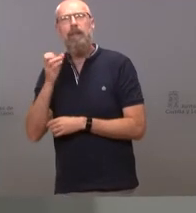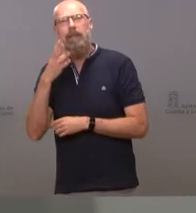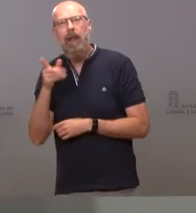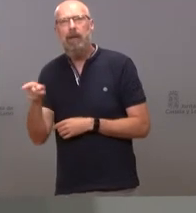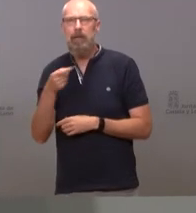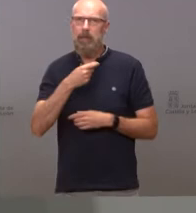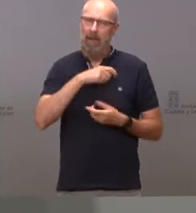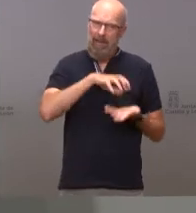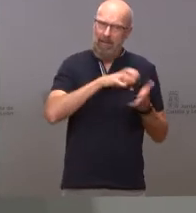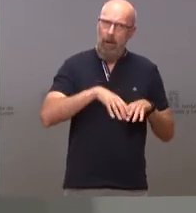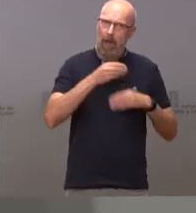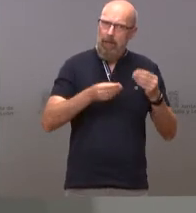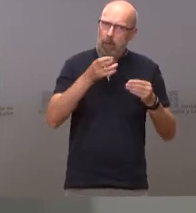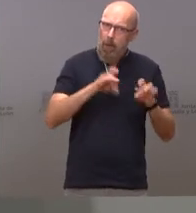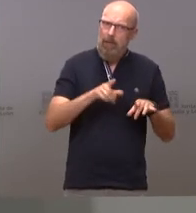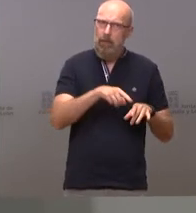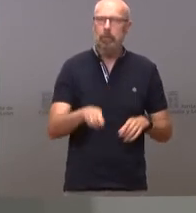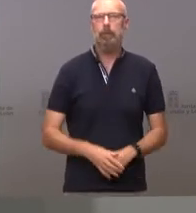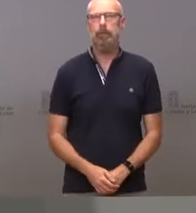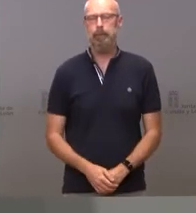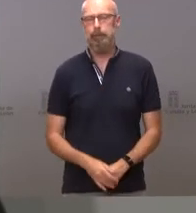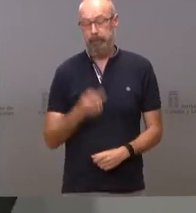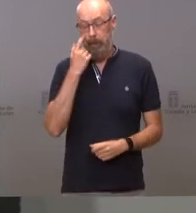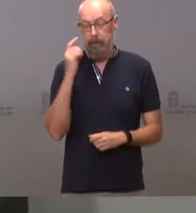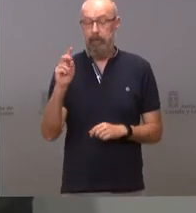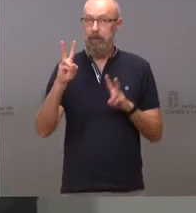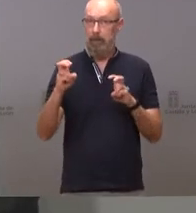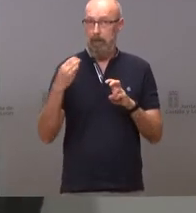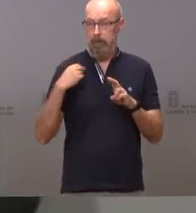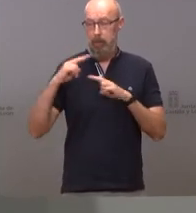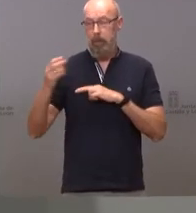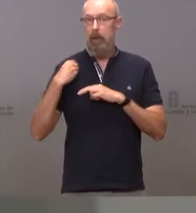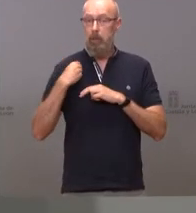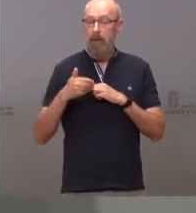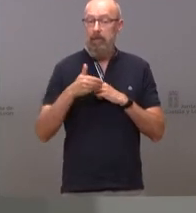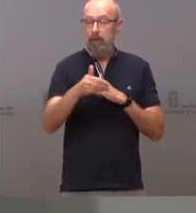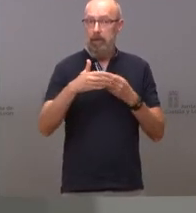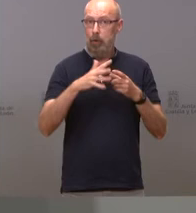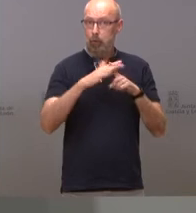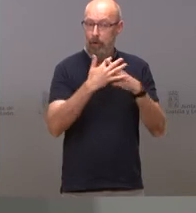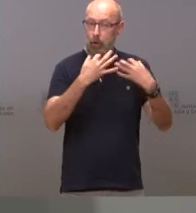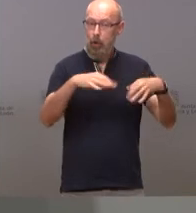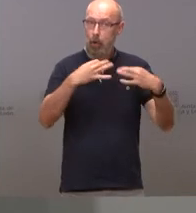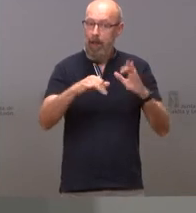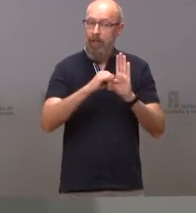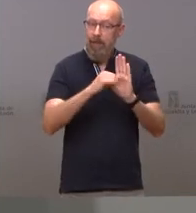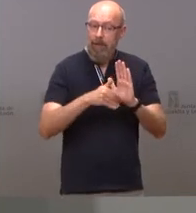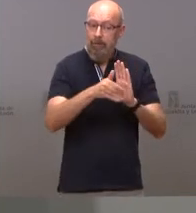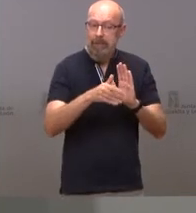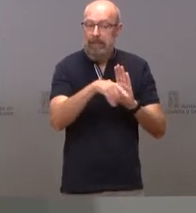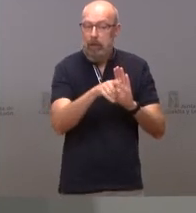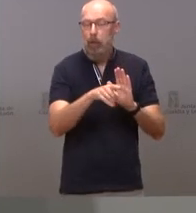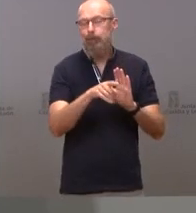Bueno, sobre si estamos más cerca o más lejos de la nueva normalidad, es evidente que hoy estamos un poquito más lejos,